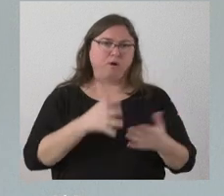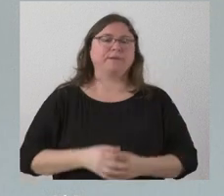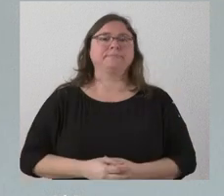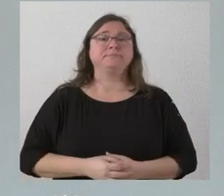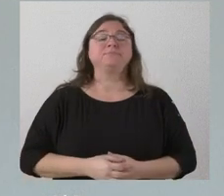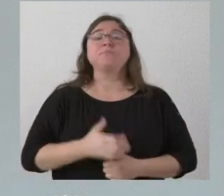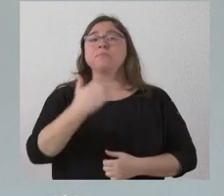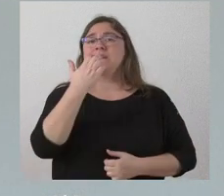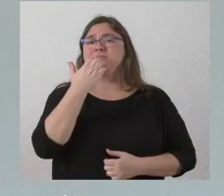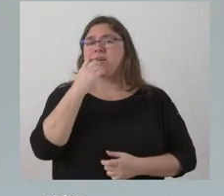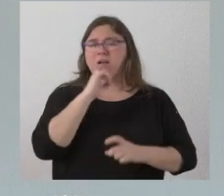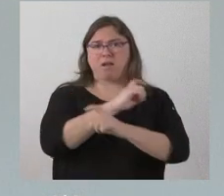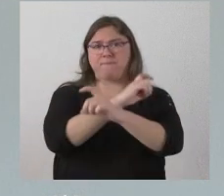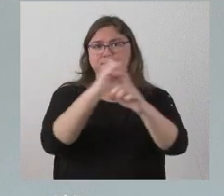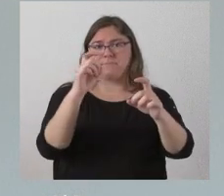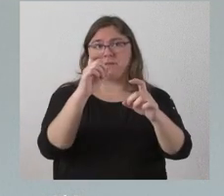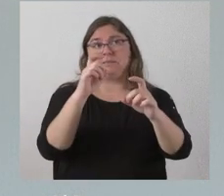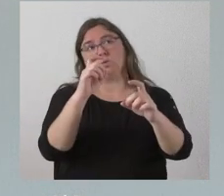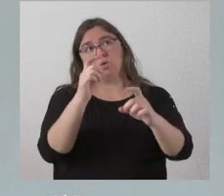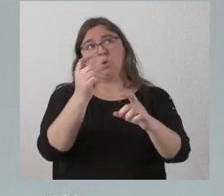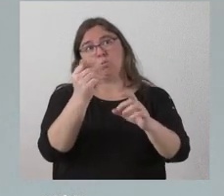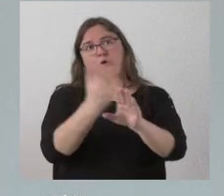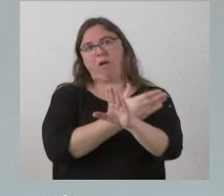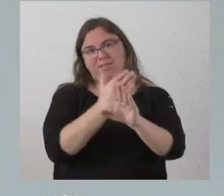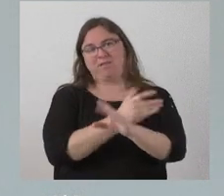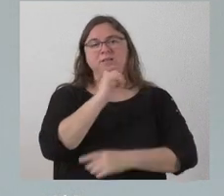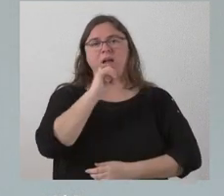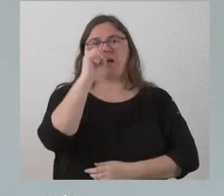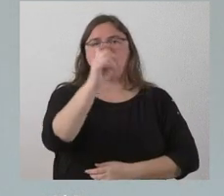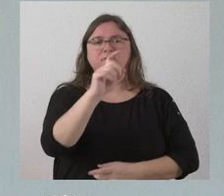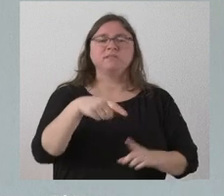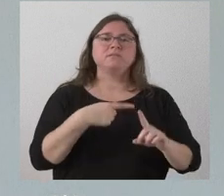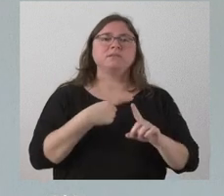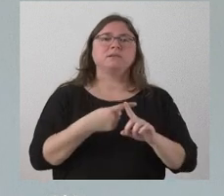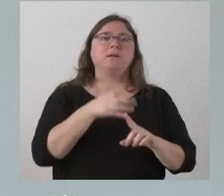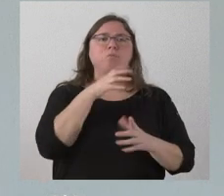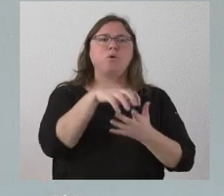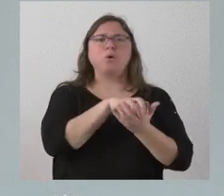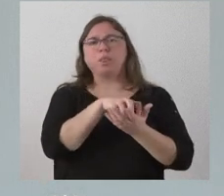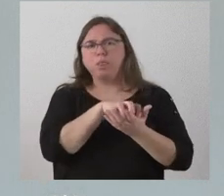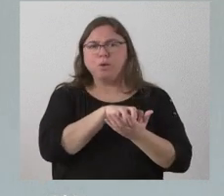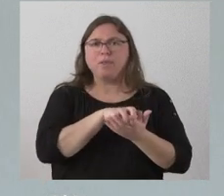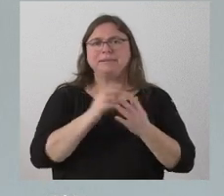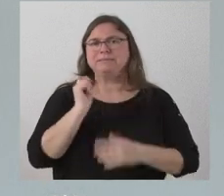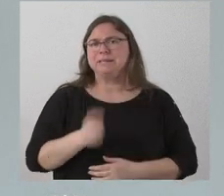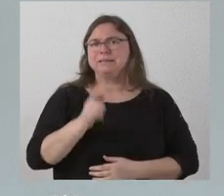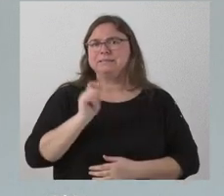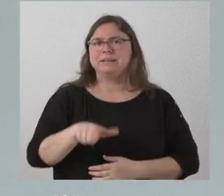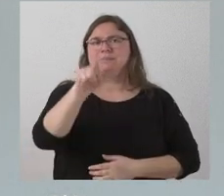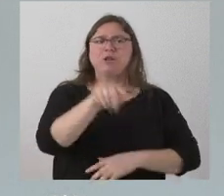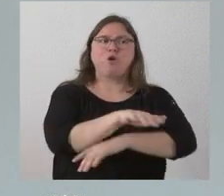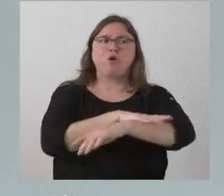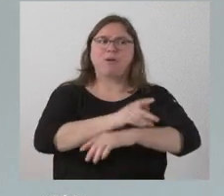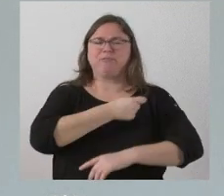sí decirles quizá de forma anticipada y también ante las dudas que continuamente miembros del Gobierno de